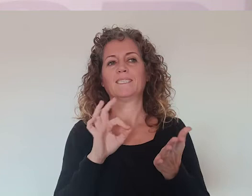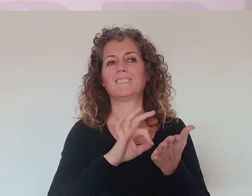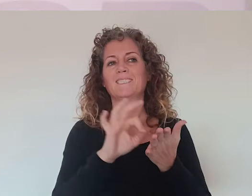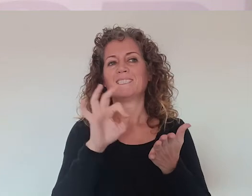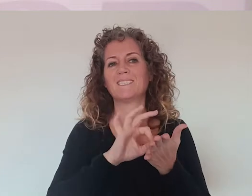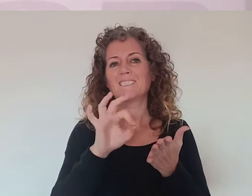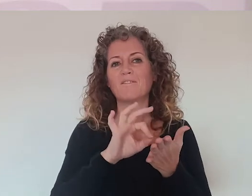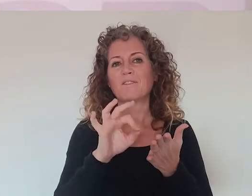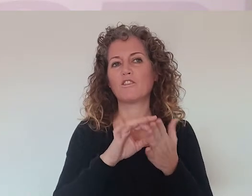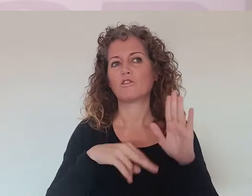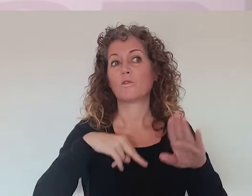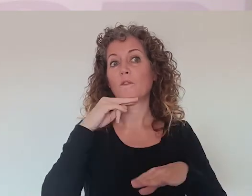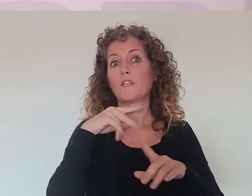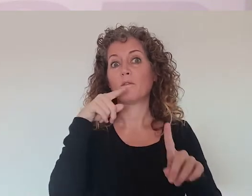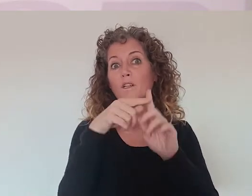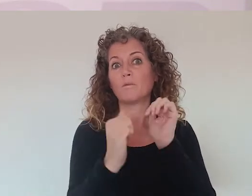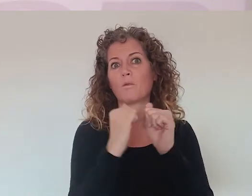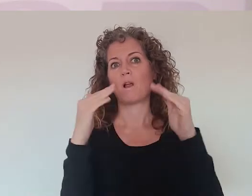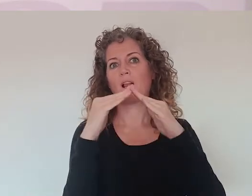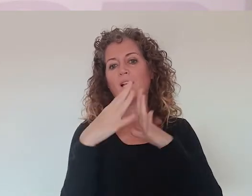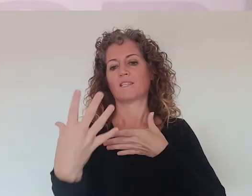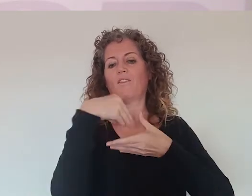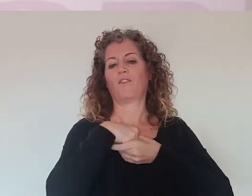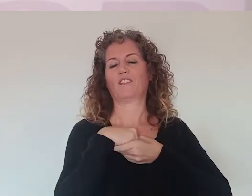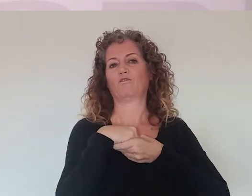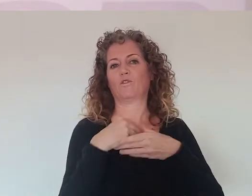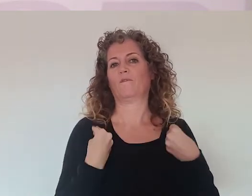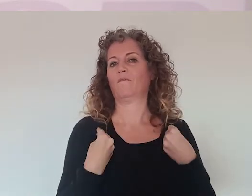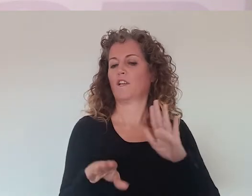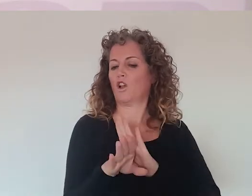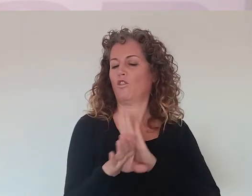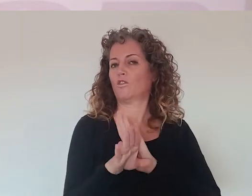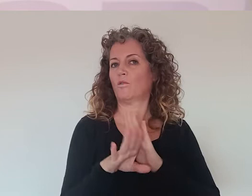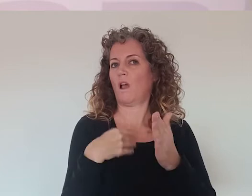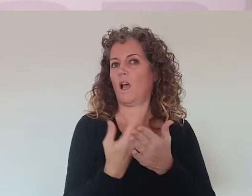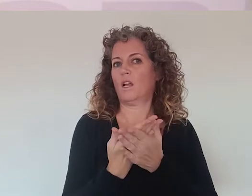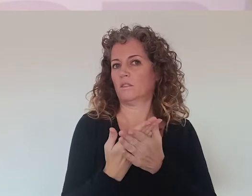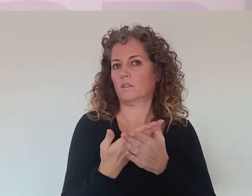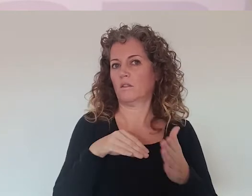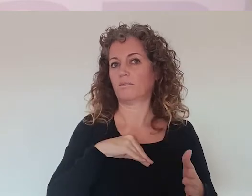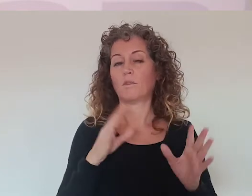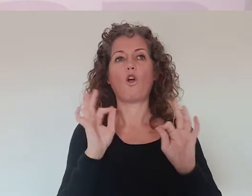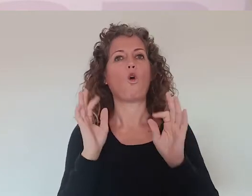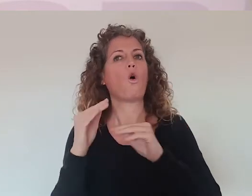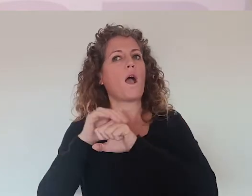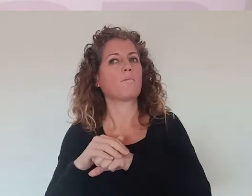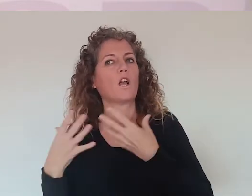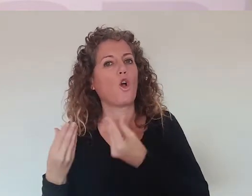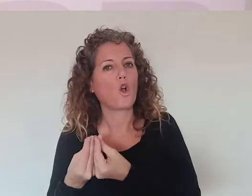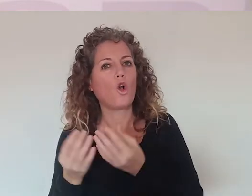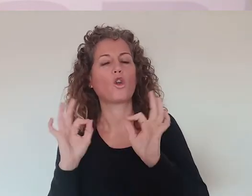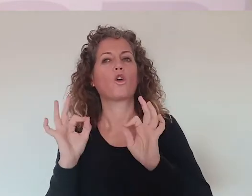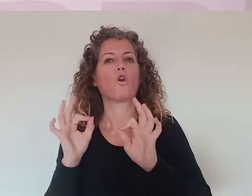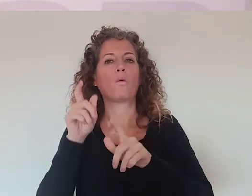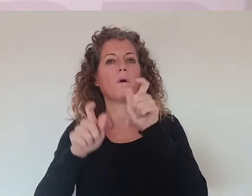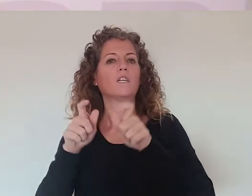suficientes servicios para estar en nuestra casa si queremos seguir viviendo en nuestra casa hasta el final, si queremos vivir en